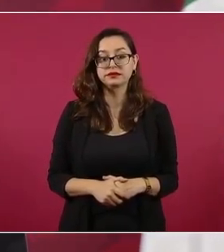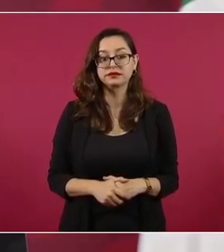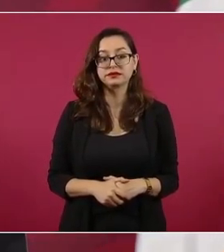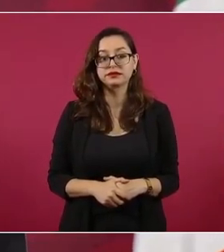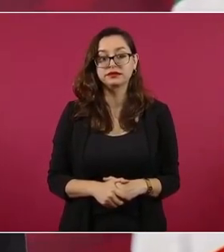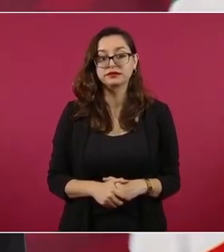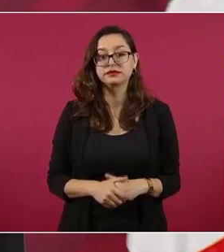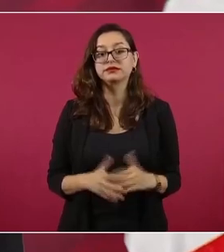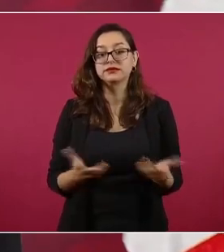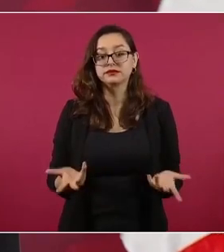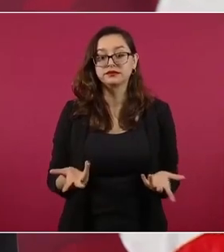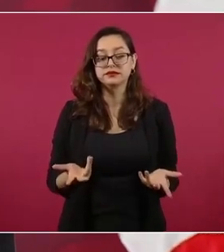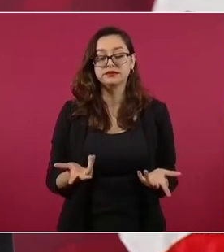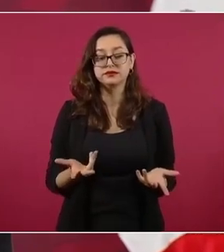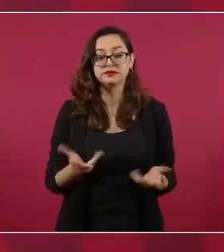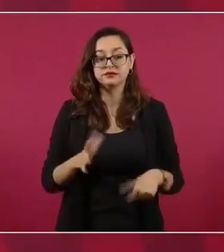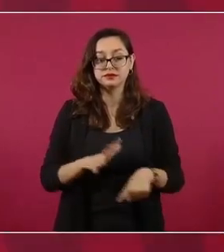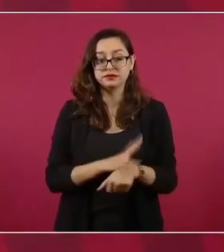por eso